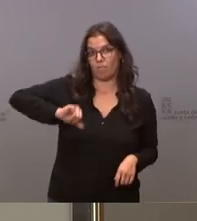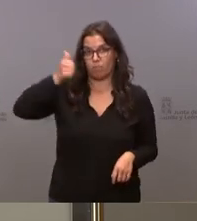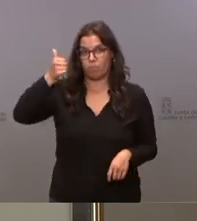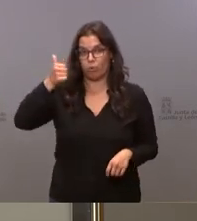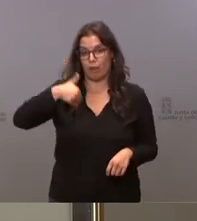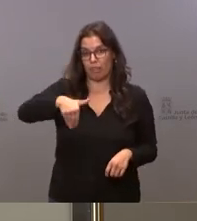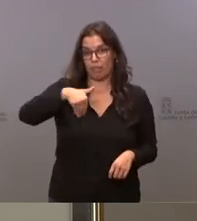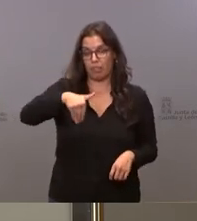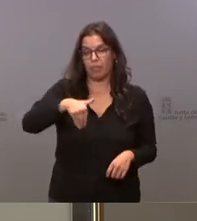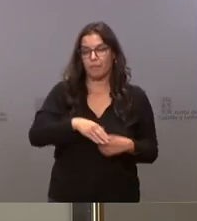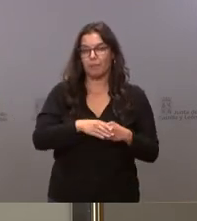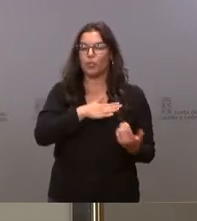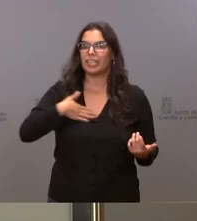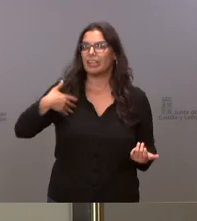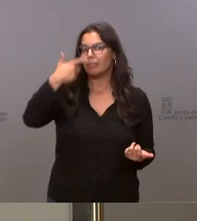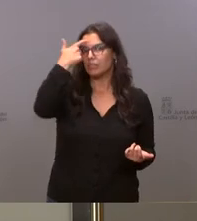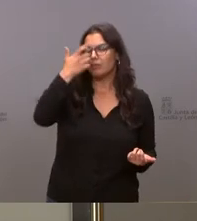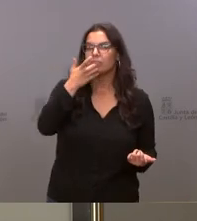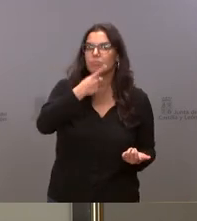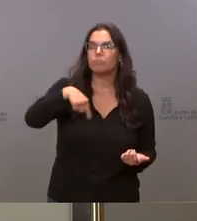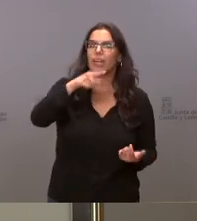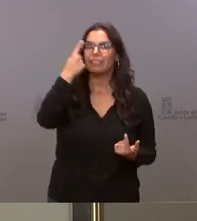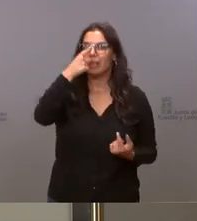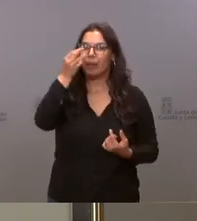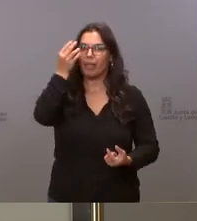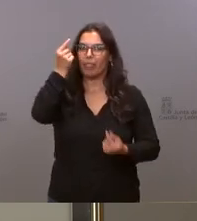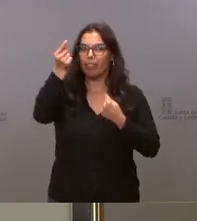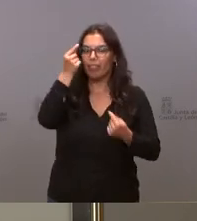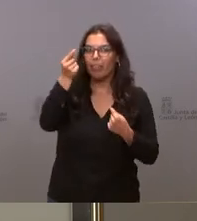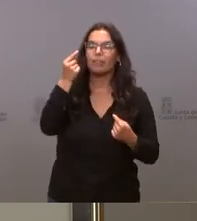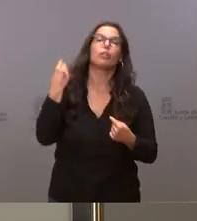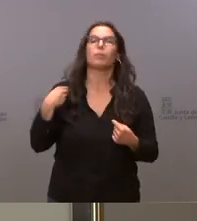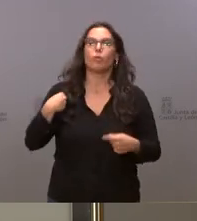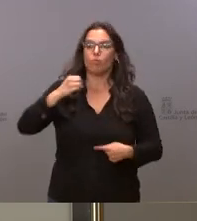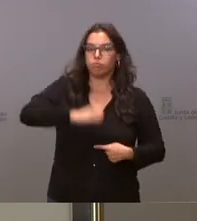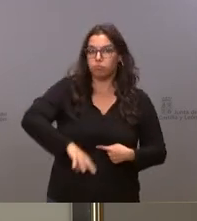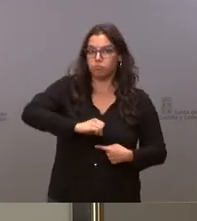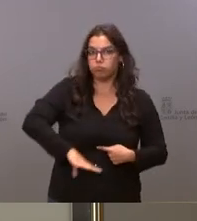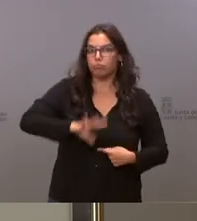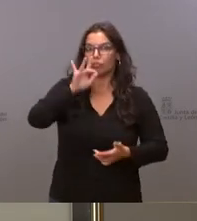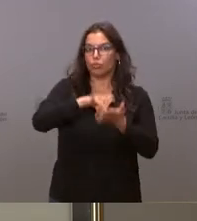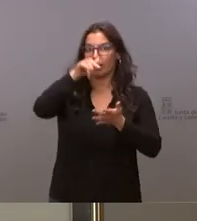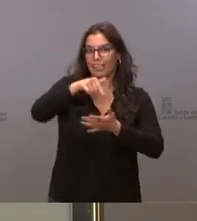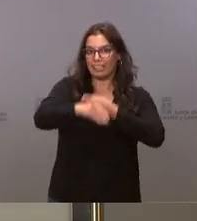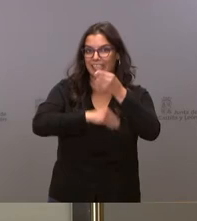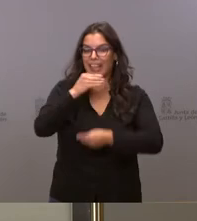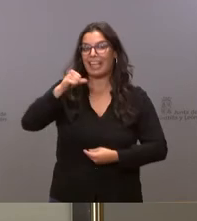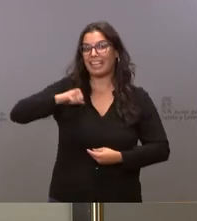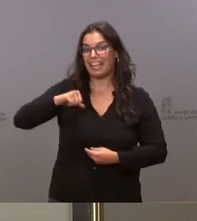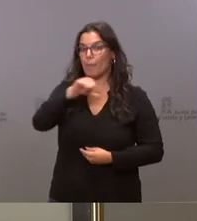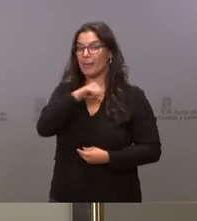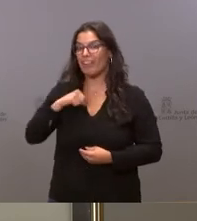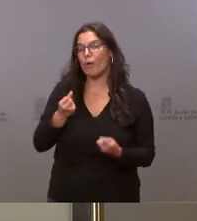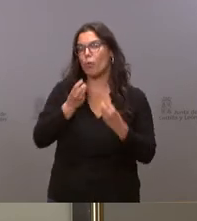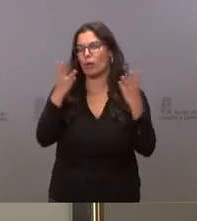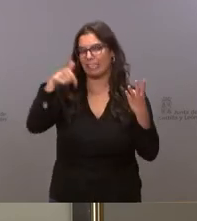próximamente quería saber si tienen o conocen el dato del porcentaje de interrupciones que se hacen en Castileón en clínicas privadas y